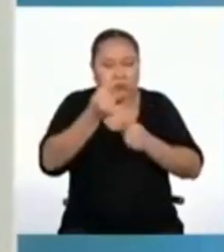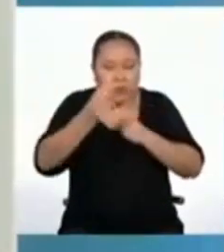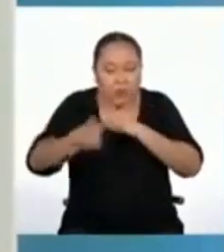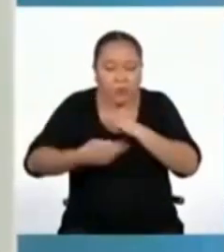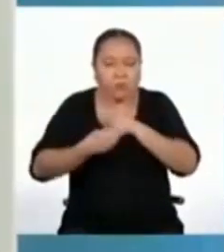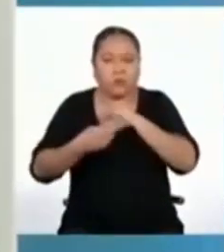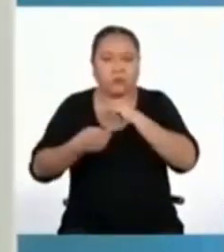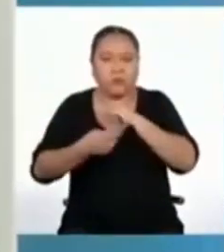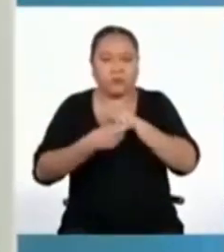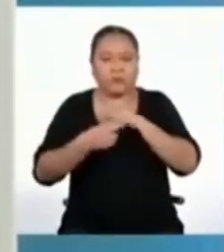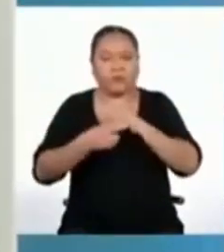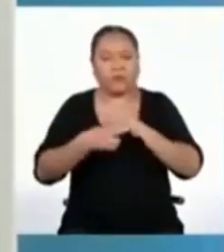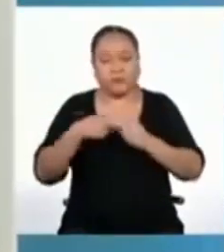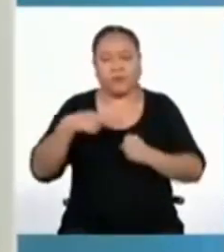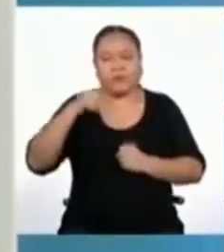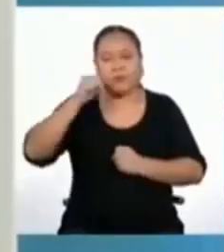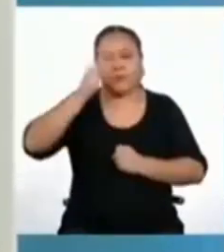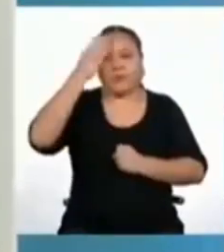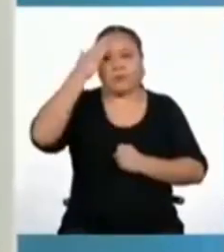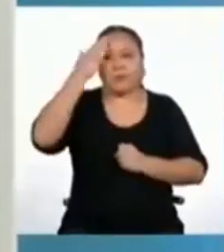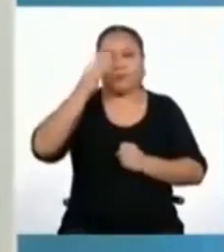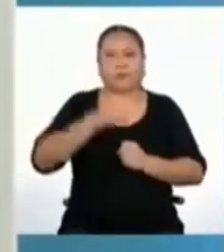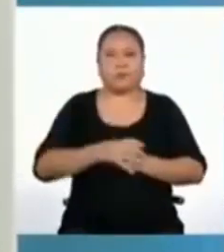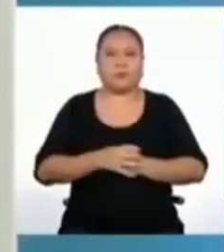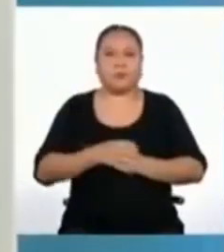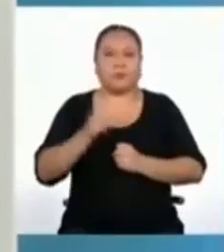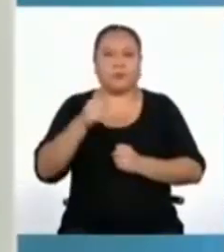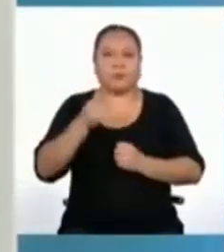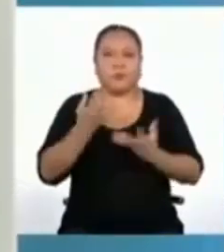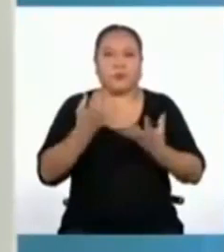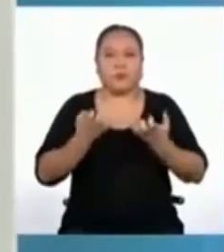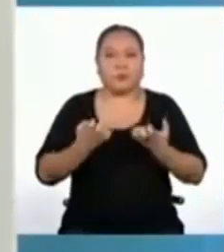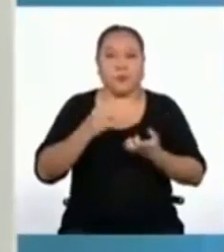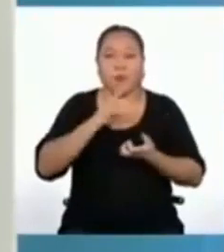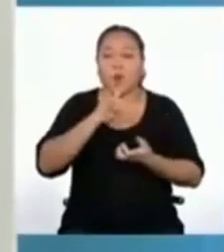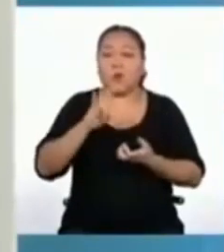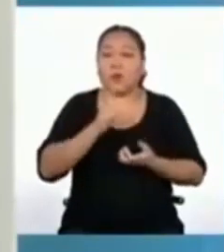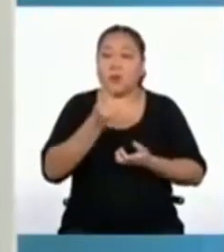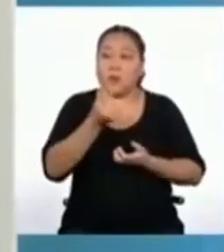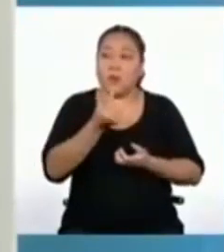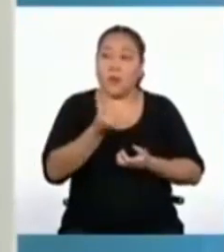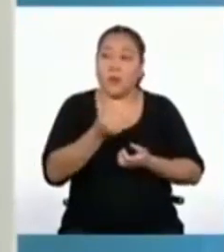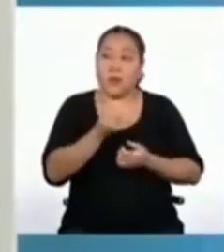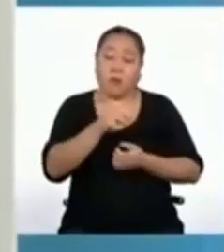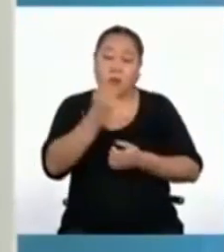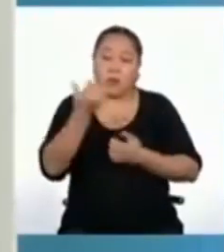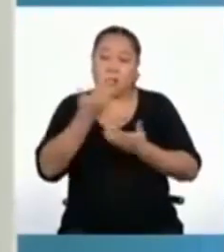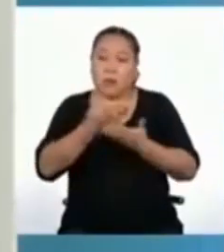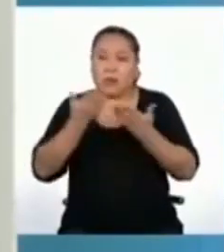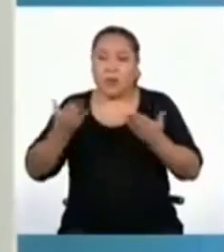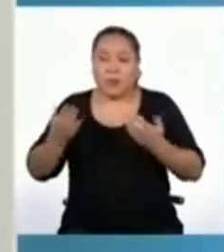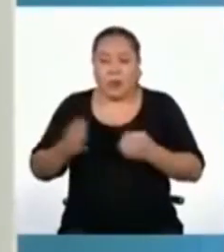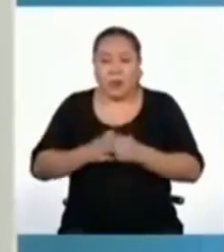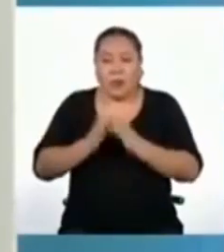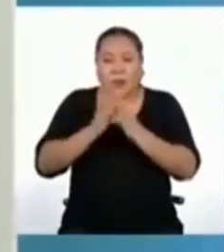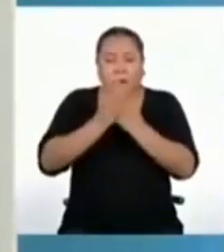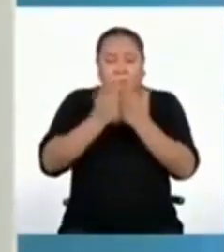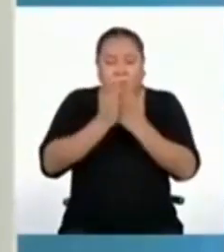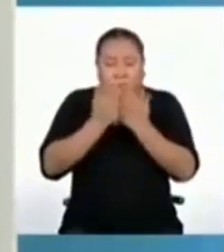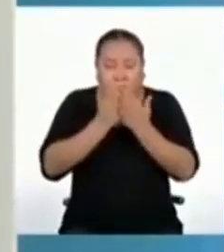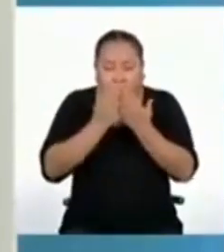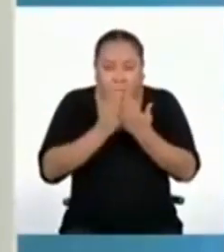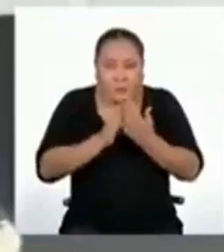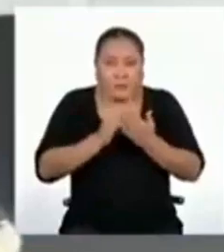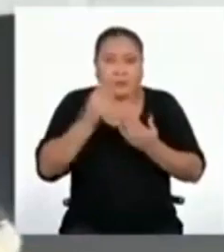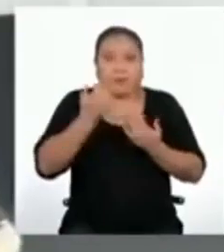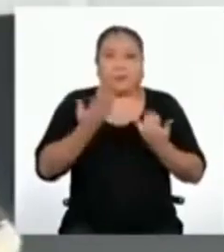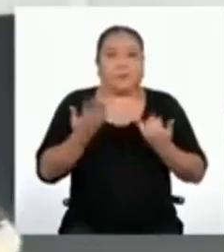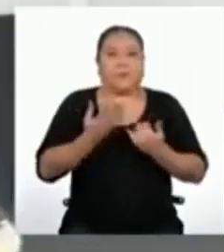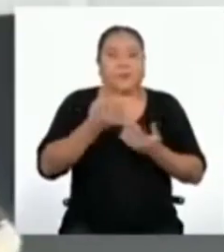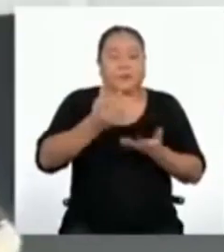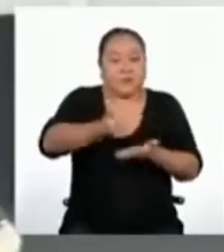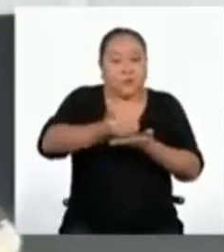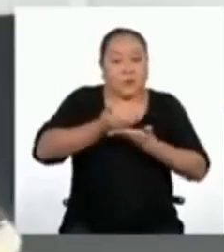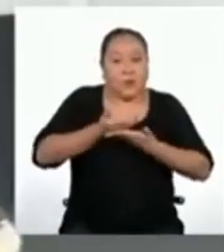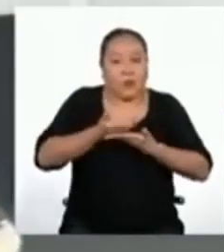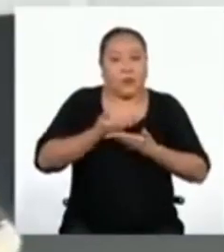me imagino. Y te gustaría usarlo para otras cosas, si el libro no está disponible.